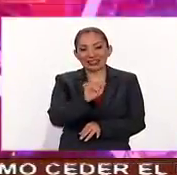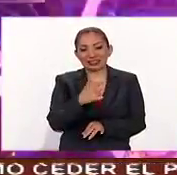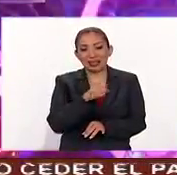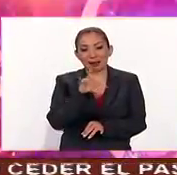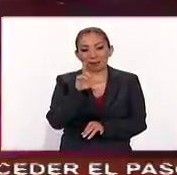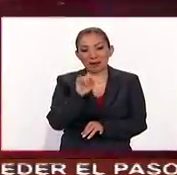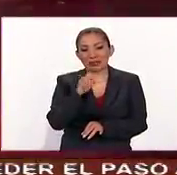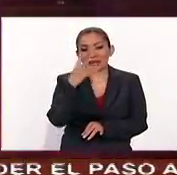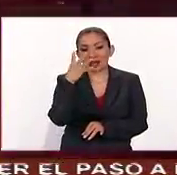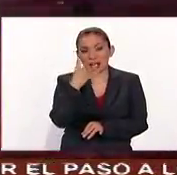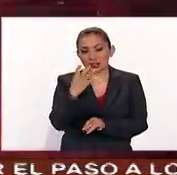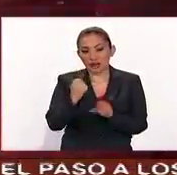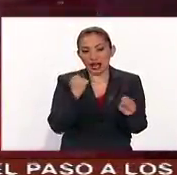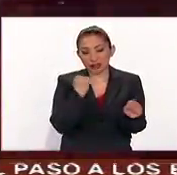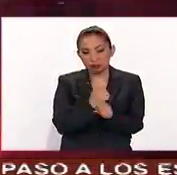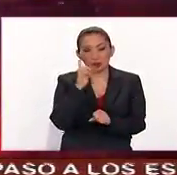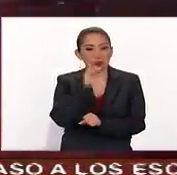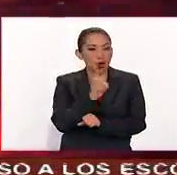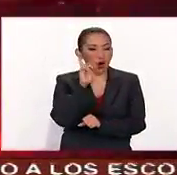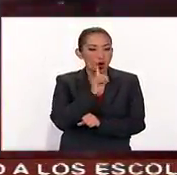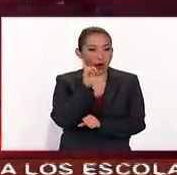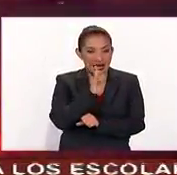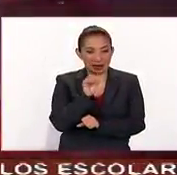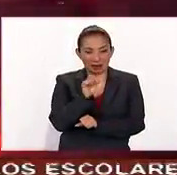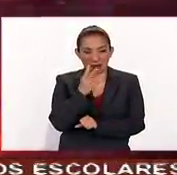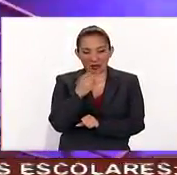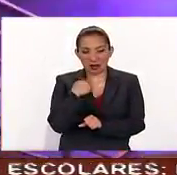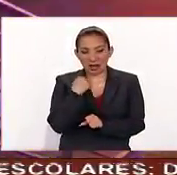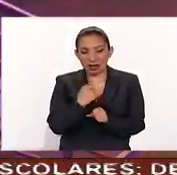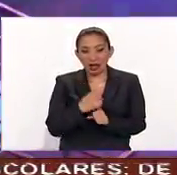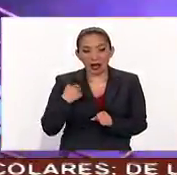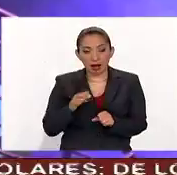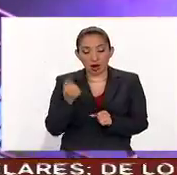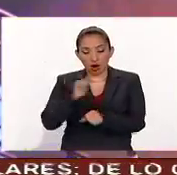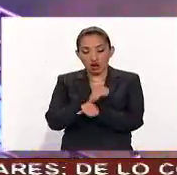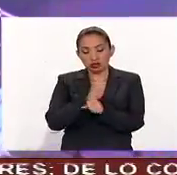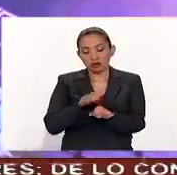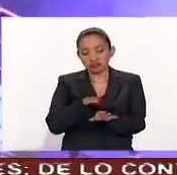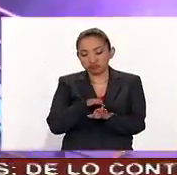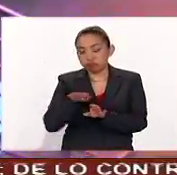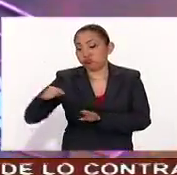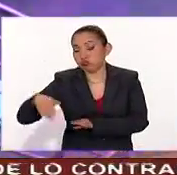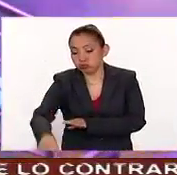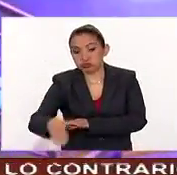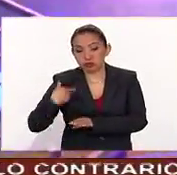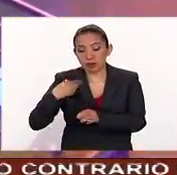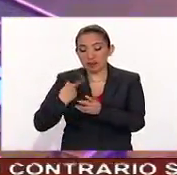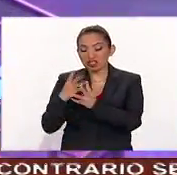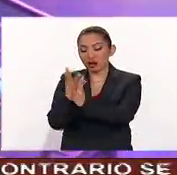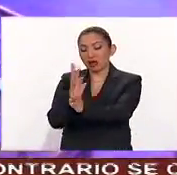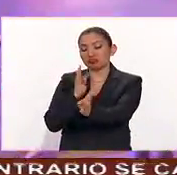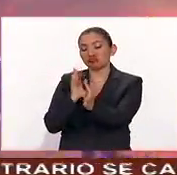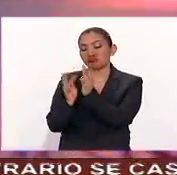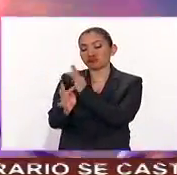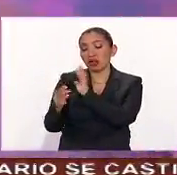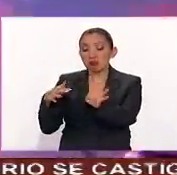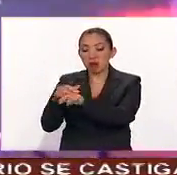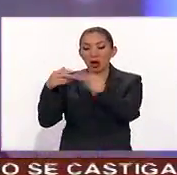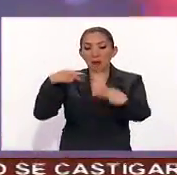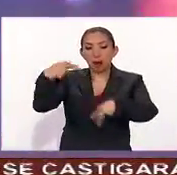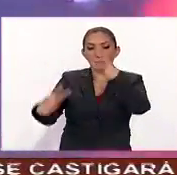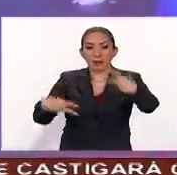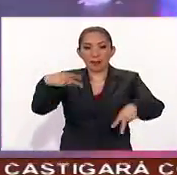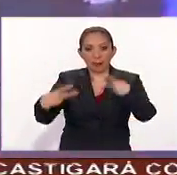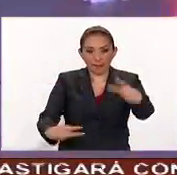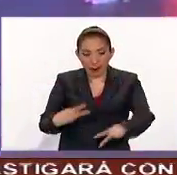24 años de edad, tan solo 24 años de edad, invadiera con su auto a la banqueta y arrollara a los peatones que circulaban en